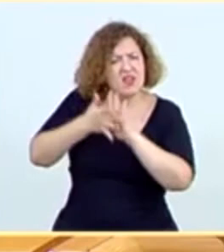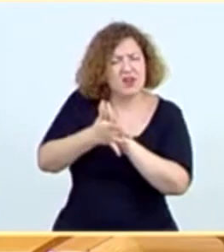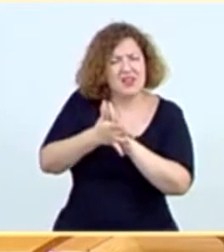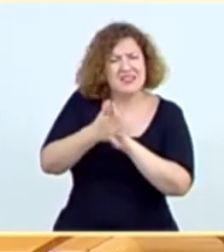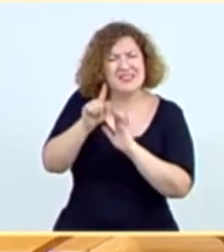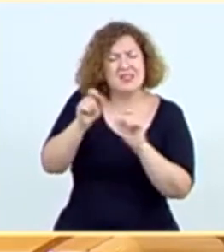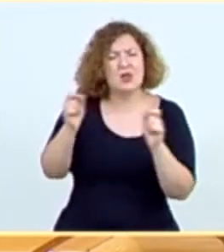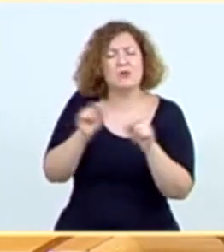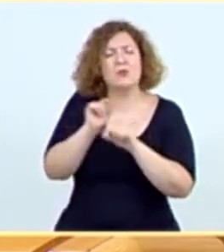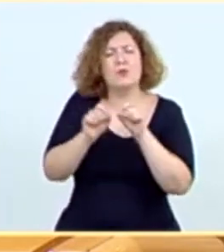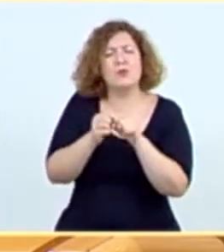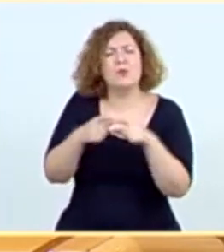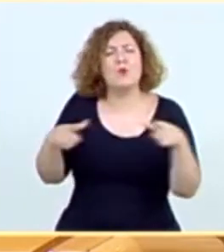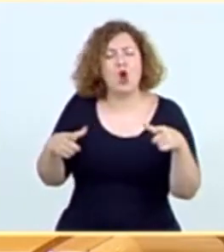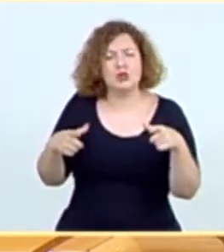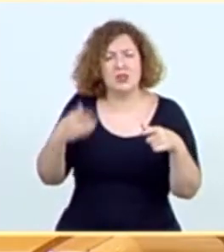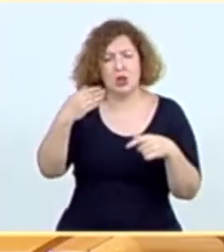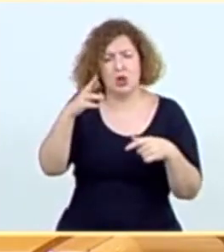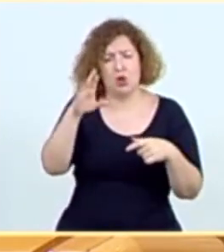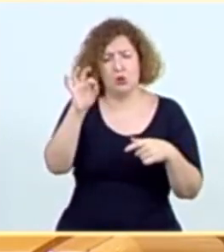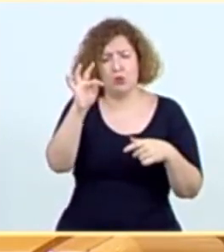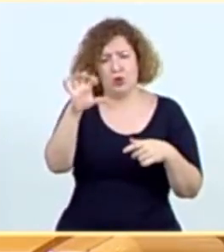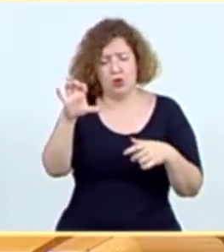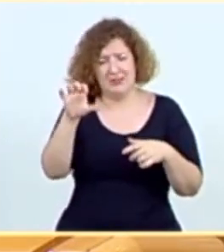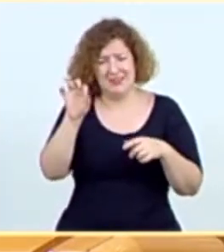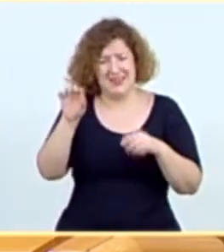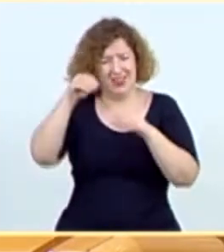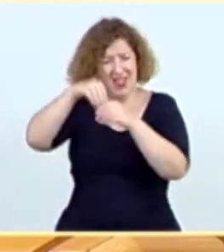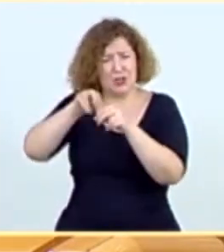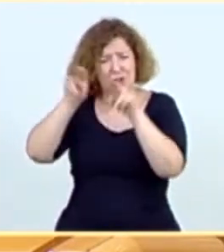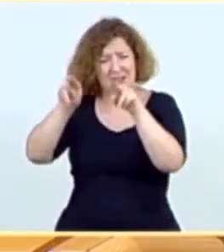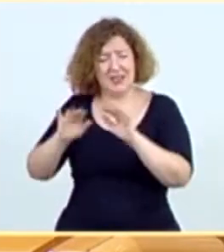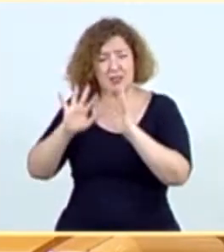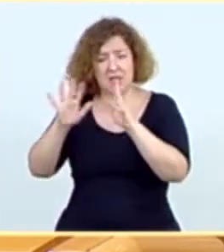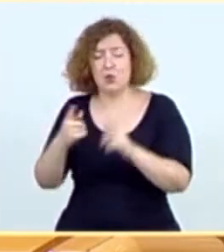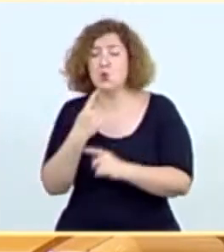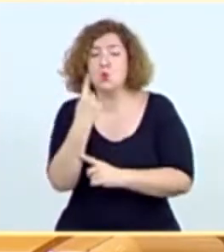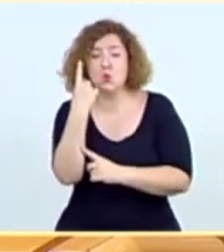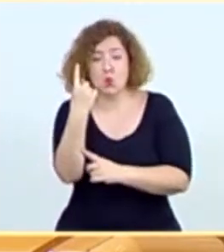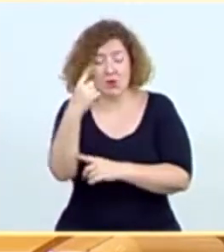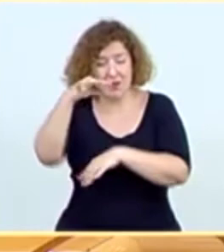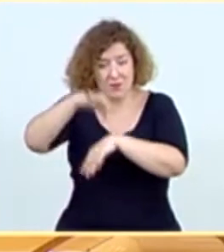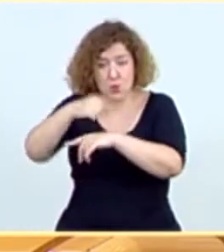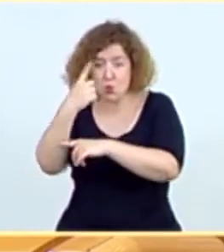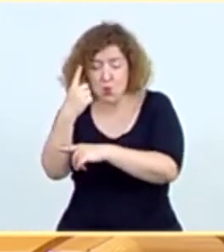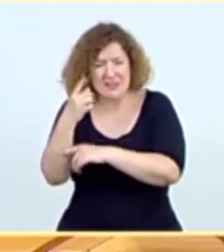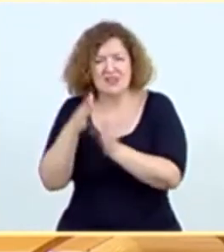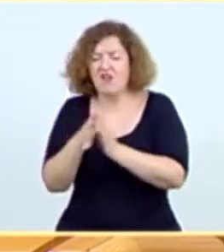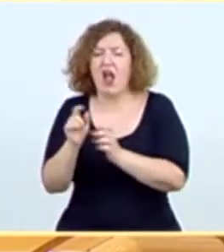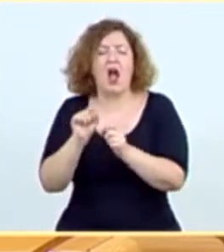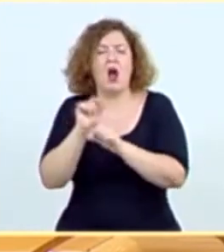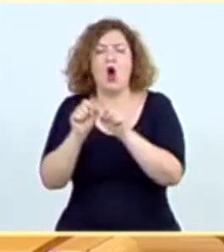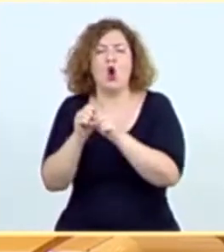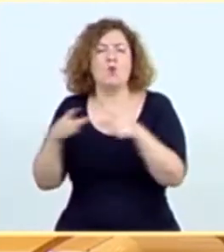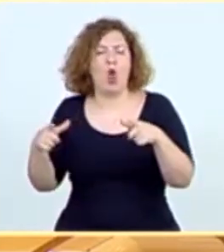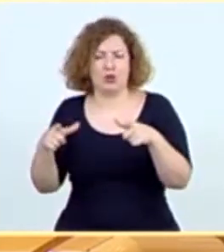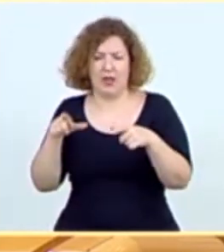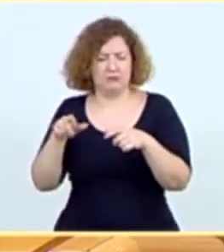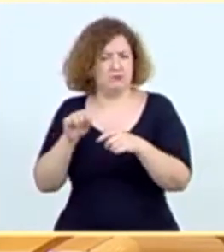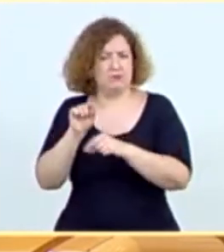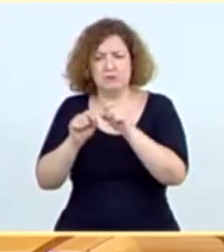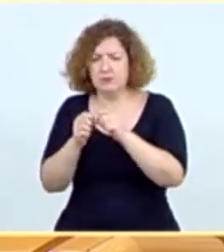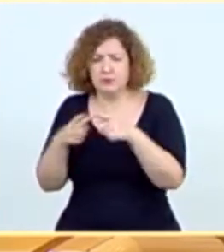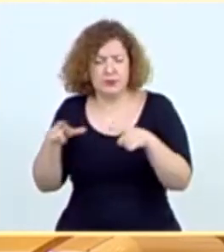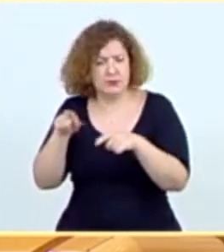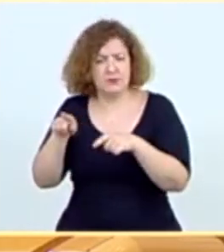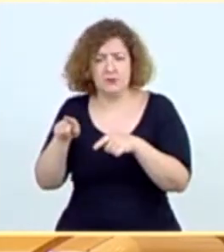brote en lo que hace referencia a una residencia de ancianos. Un solo caso de residencia de ancianos lo consideramos un brote y yo creo que ahí, sé